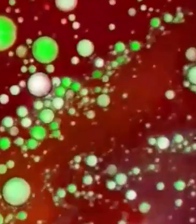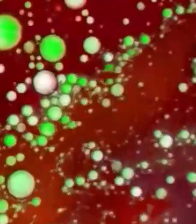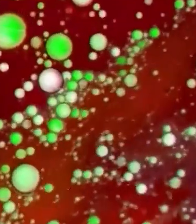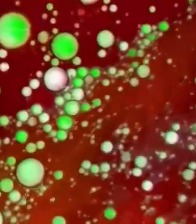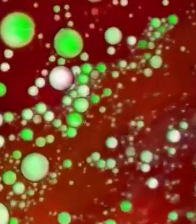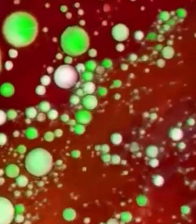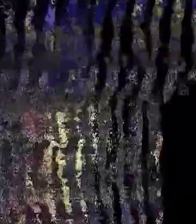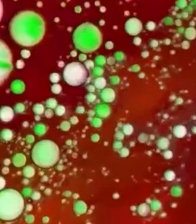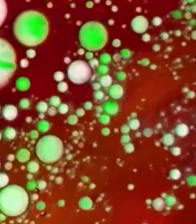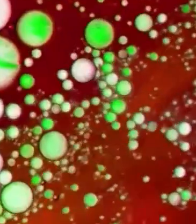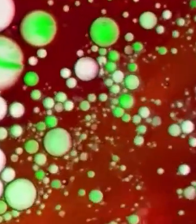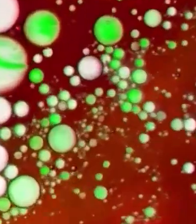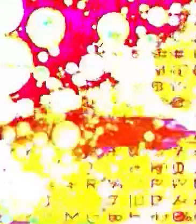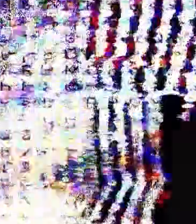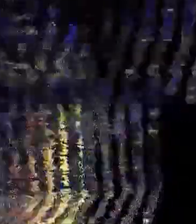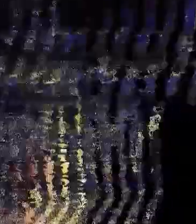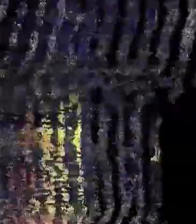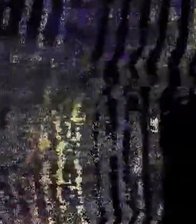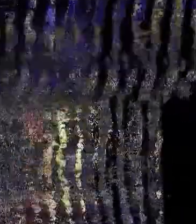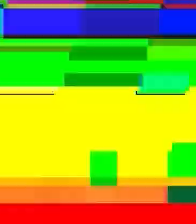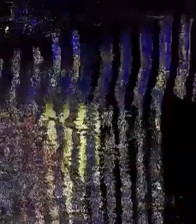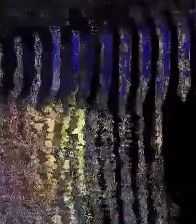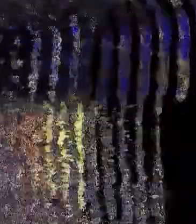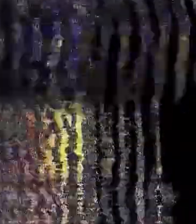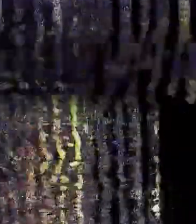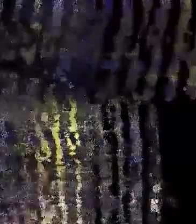Gracias por ver el video.